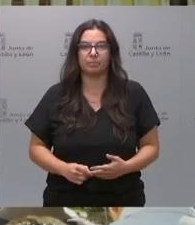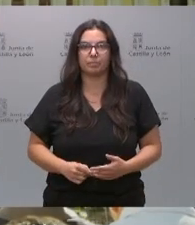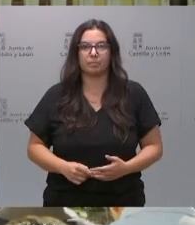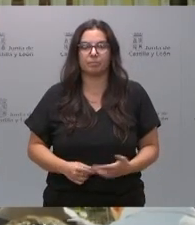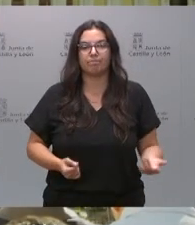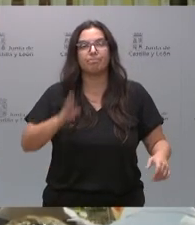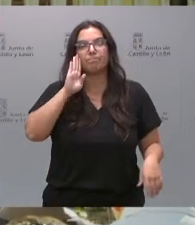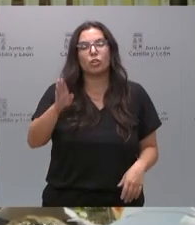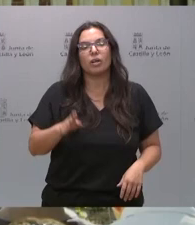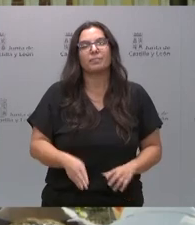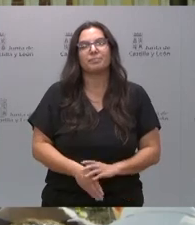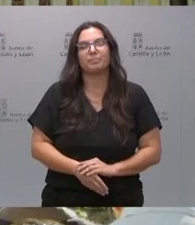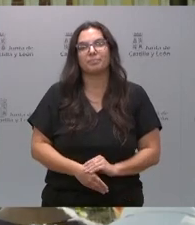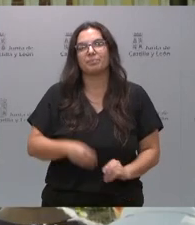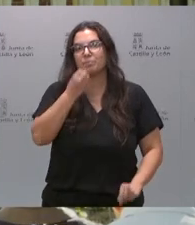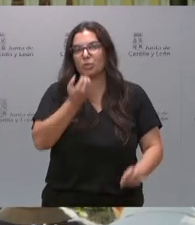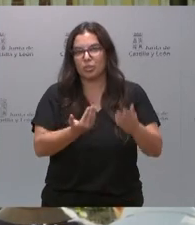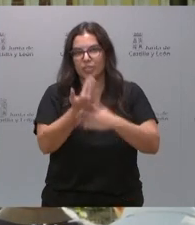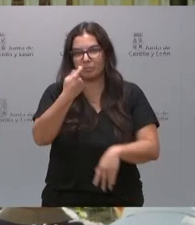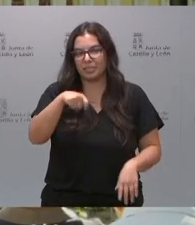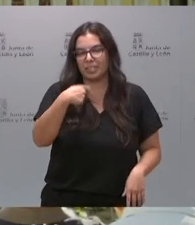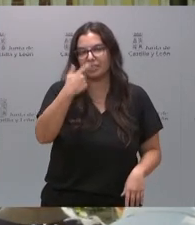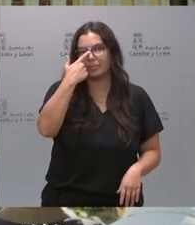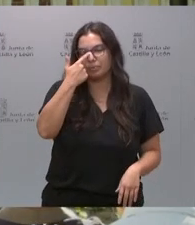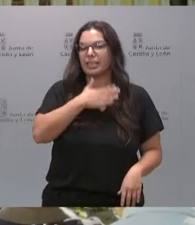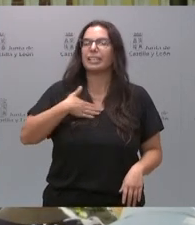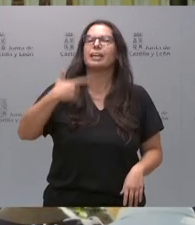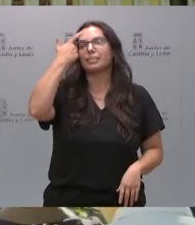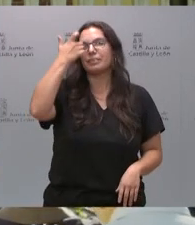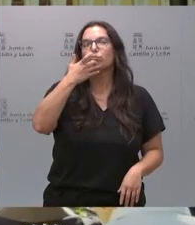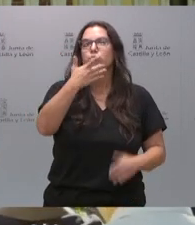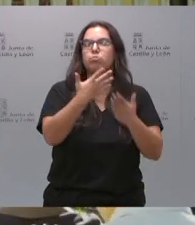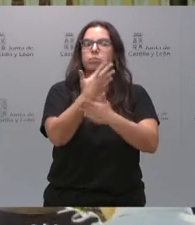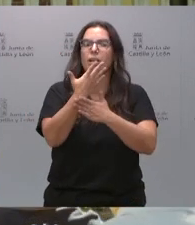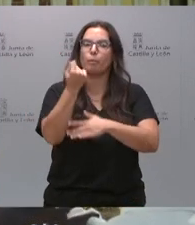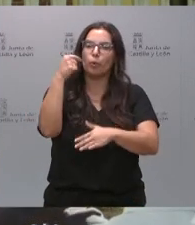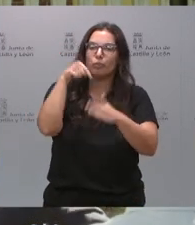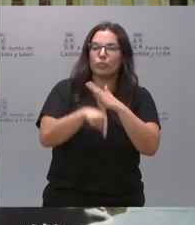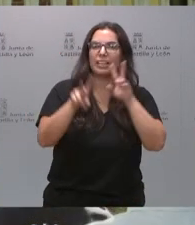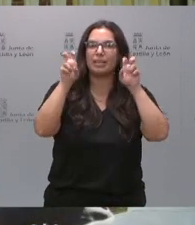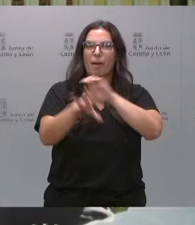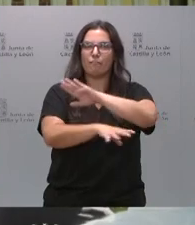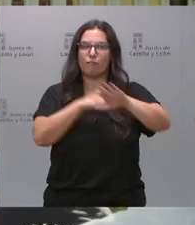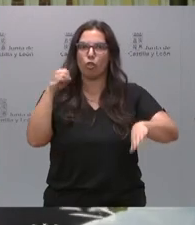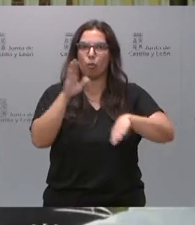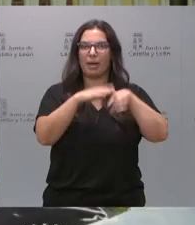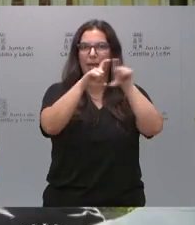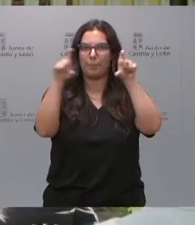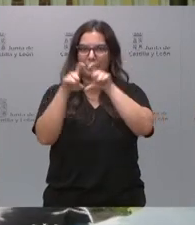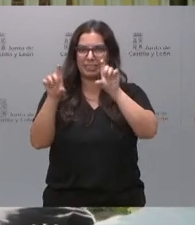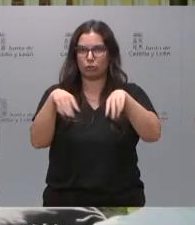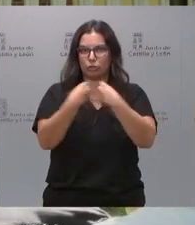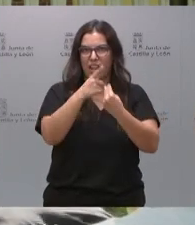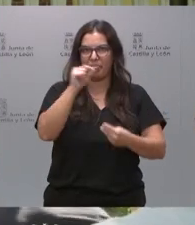Hola. Sí, buenos días, presidente. Quería ver si nos podía profundizar un poco en el fondo ese para las empresas de 100 millones.